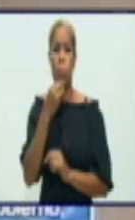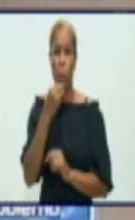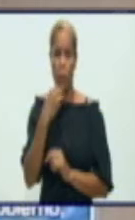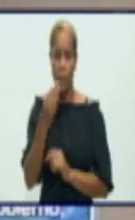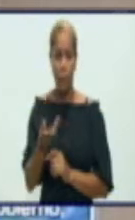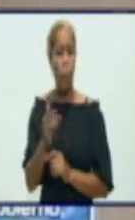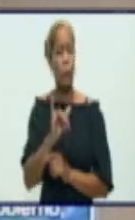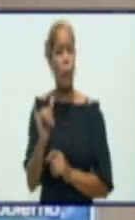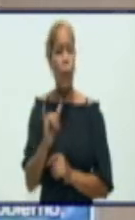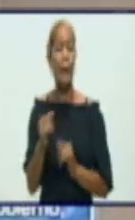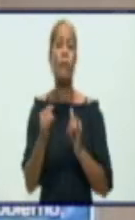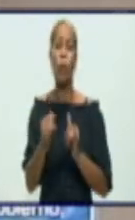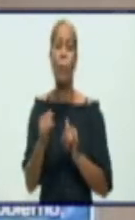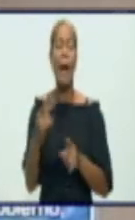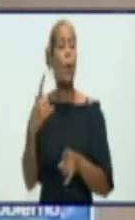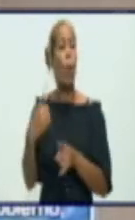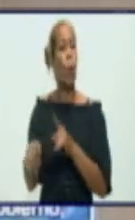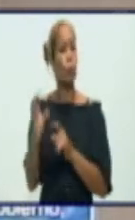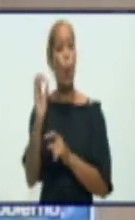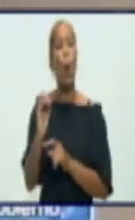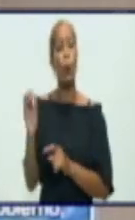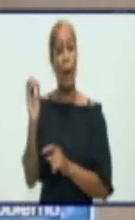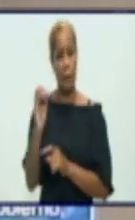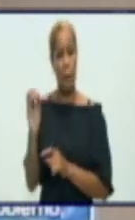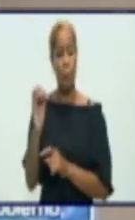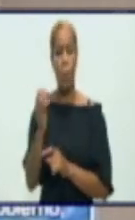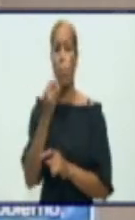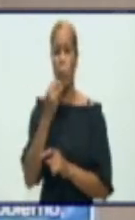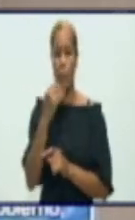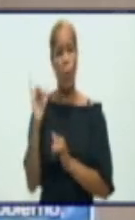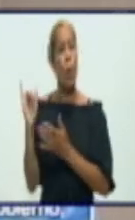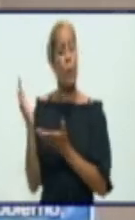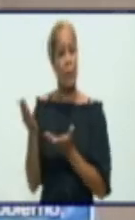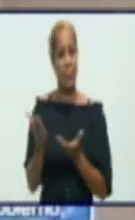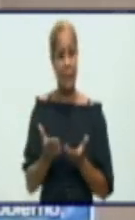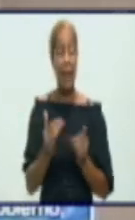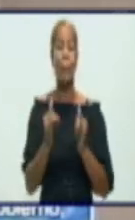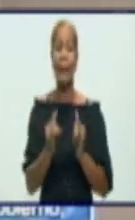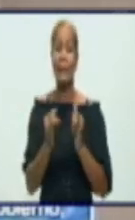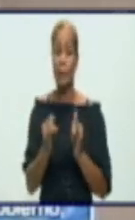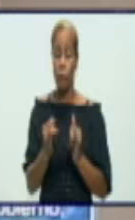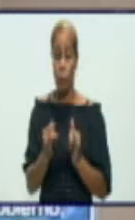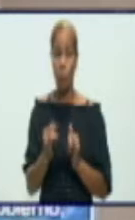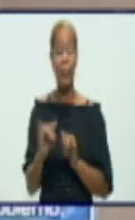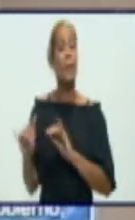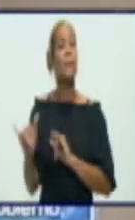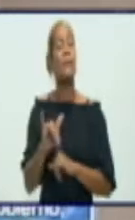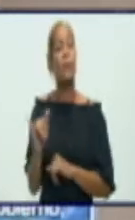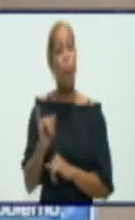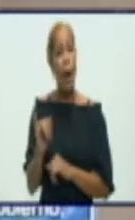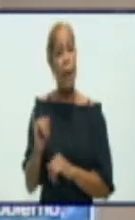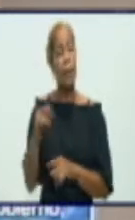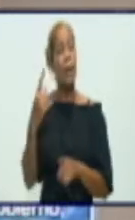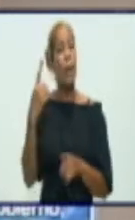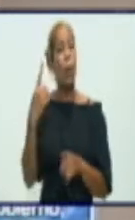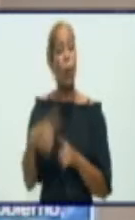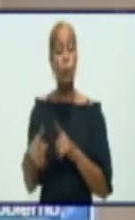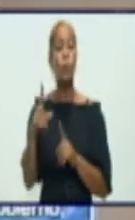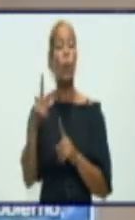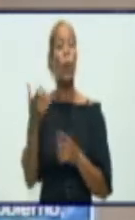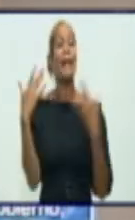sectores los máximos responsables de las medidas. El director de transporte hará alusión a algunas de ellas, el gobernador a otras.